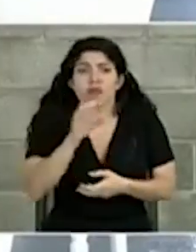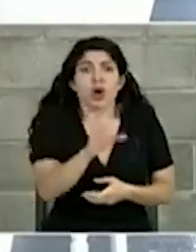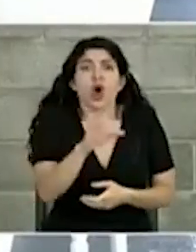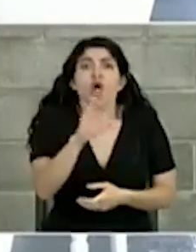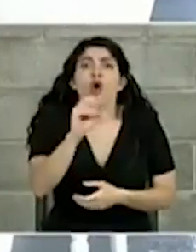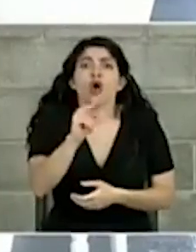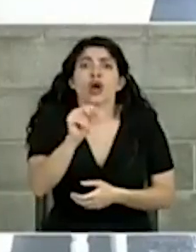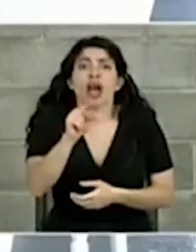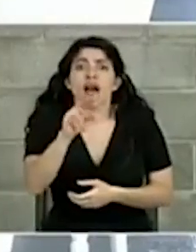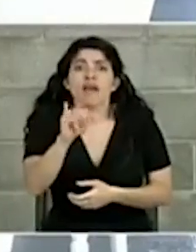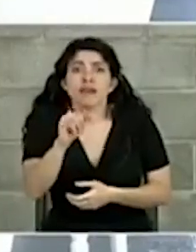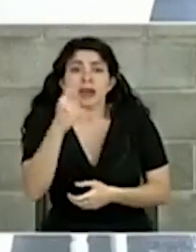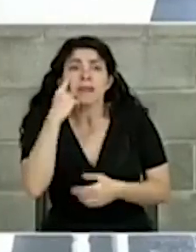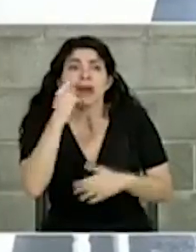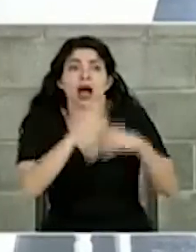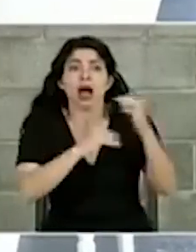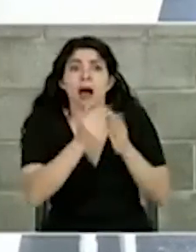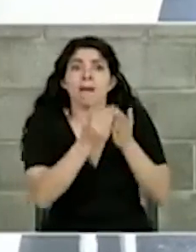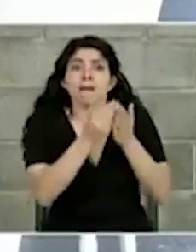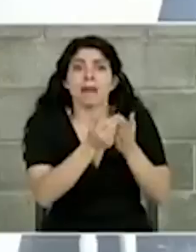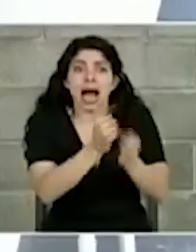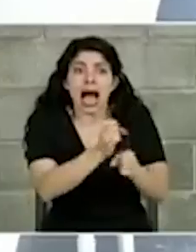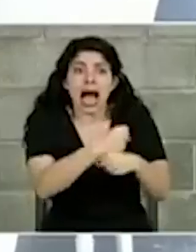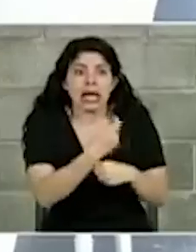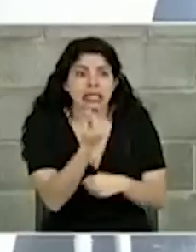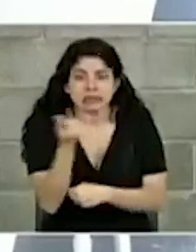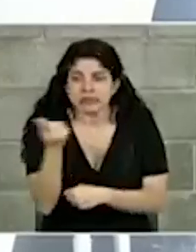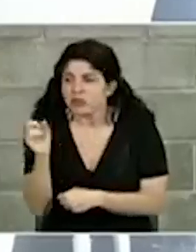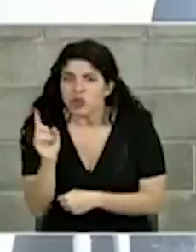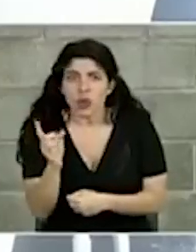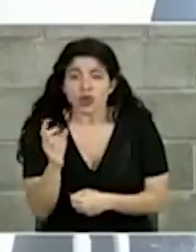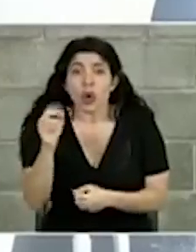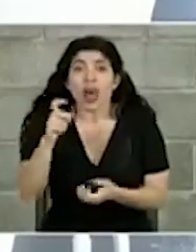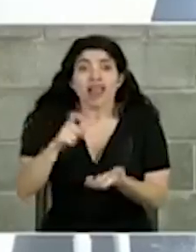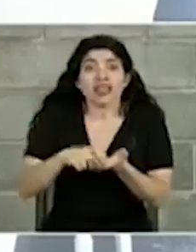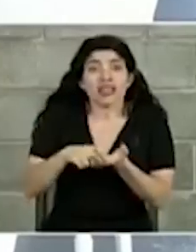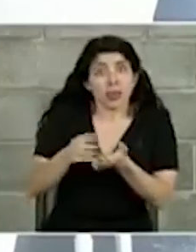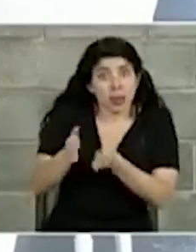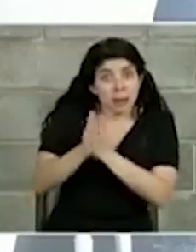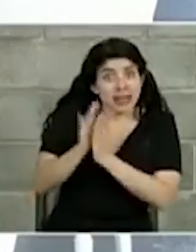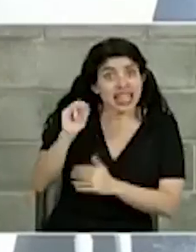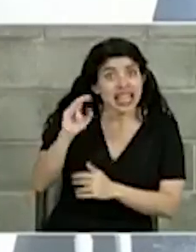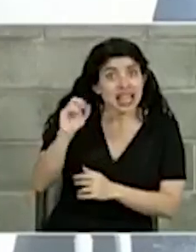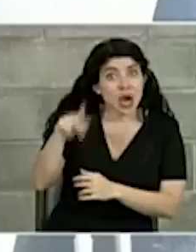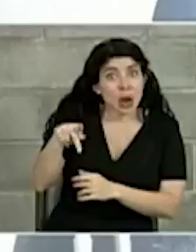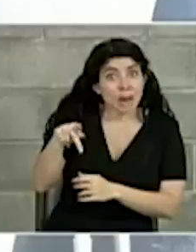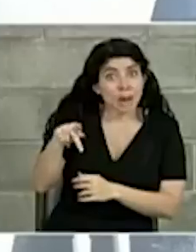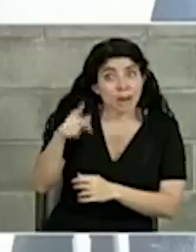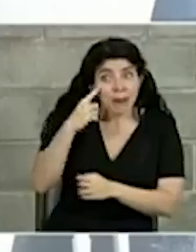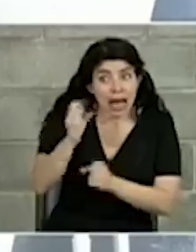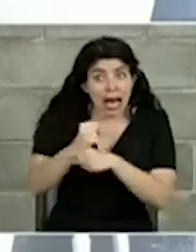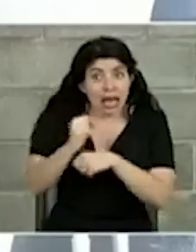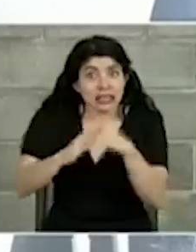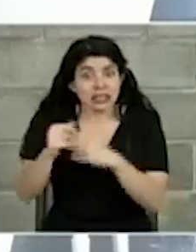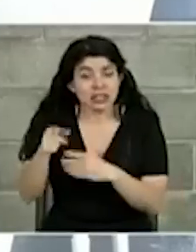para que obras marítimas haga eso o qué endeudamiento le pido yo a Lincoln para hacer eso